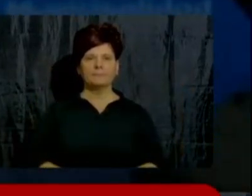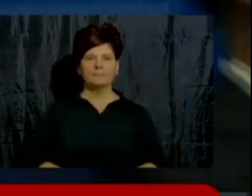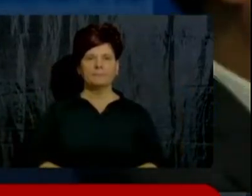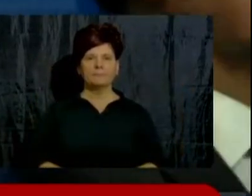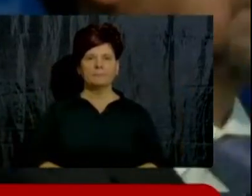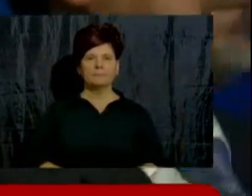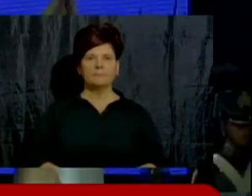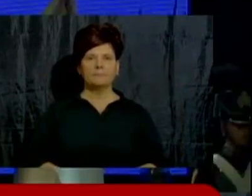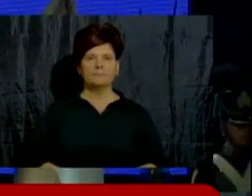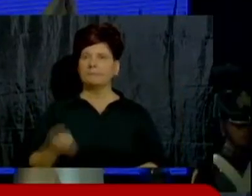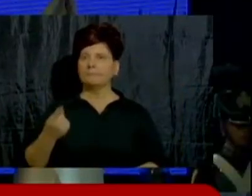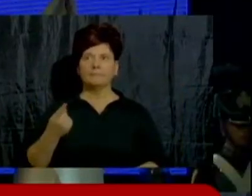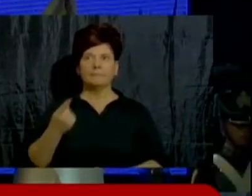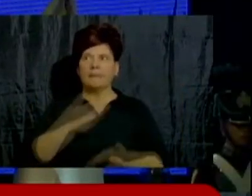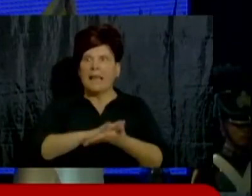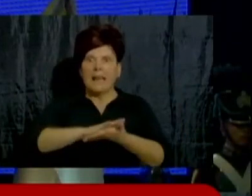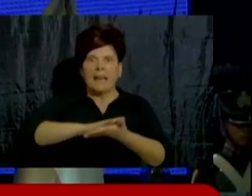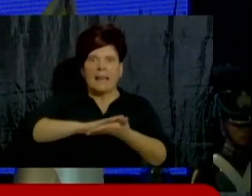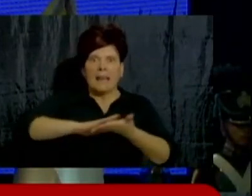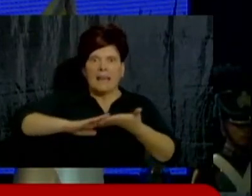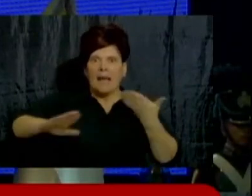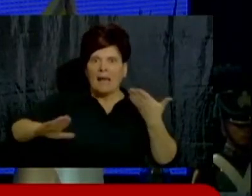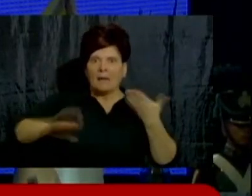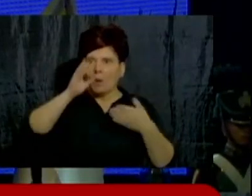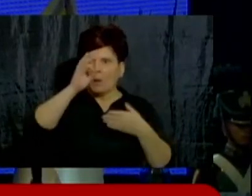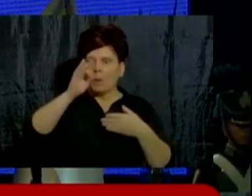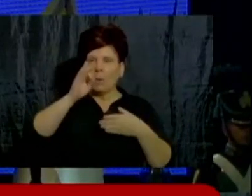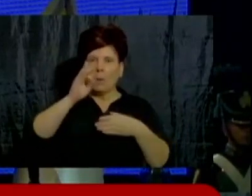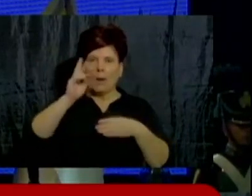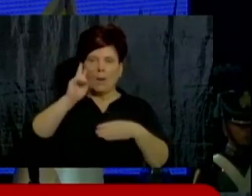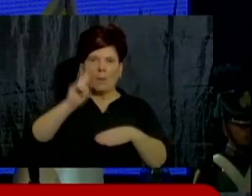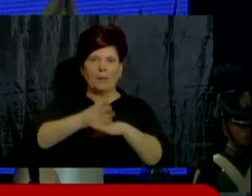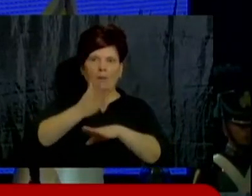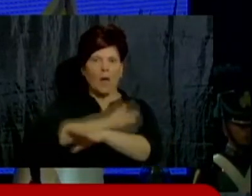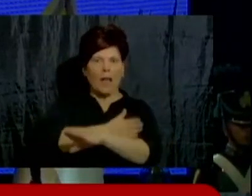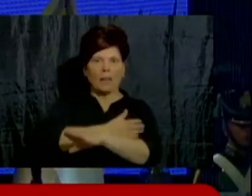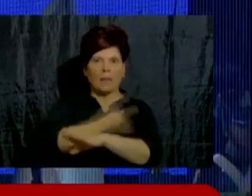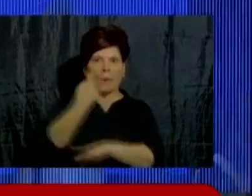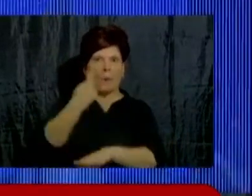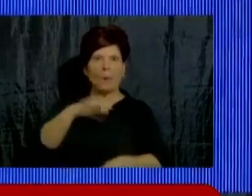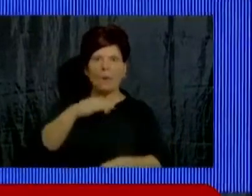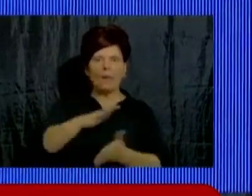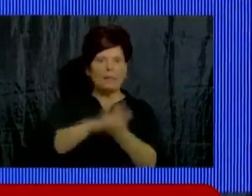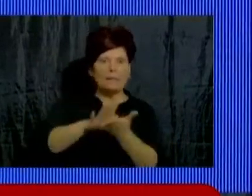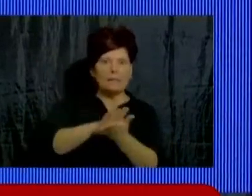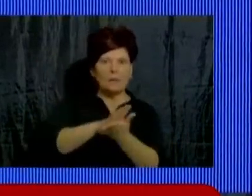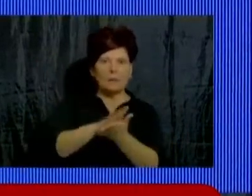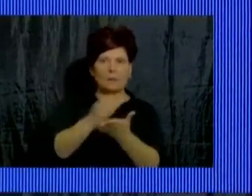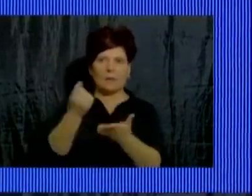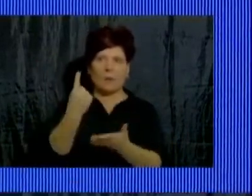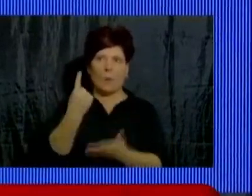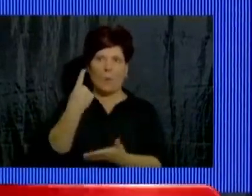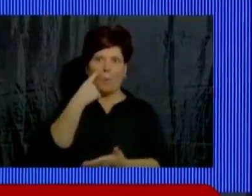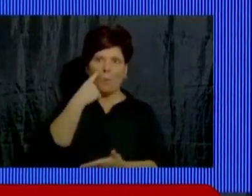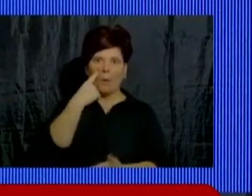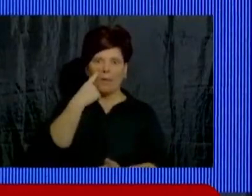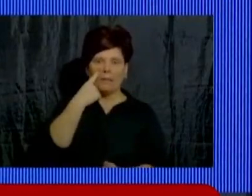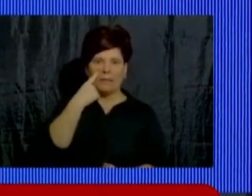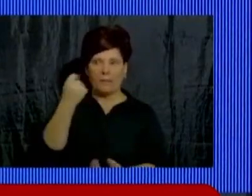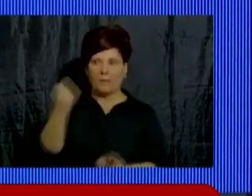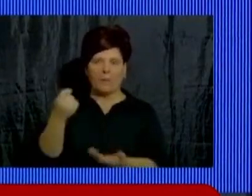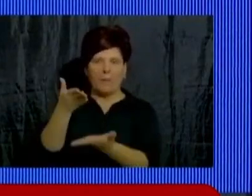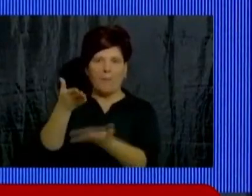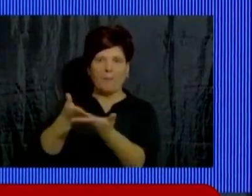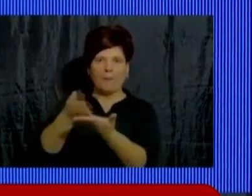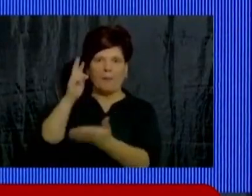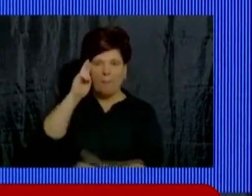Están inédito como insólito que en el Ministerio del Interior somos el único caso de un municipio que está pidiendo autorización para hacer pago